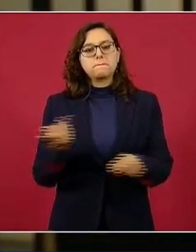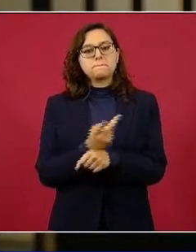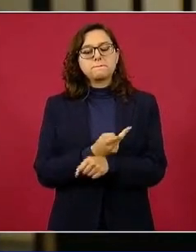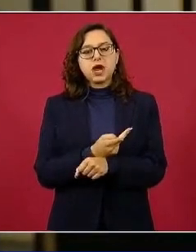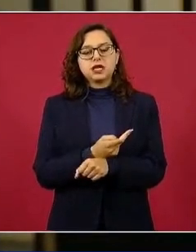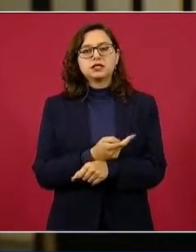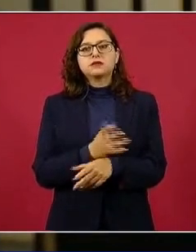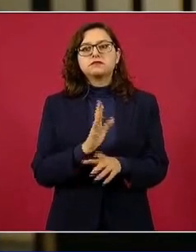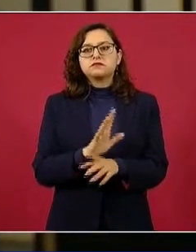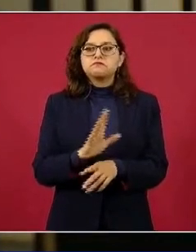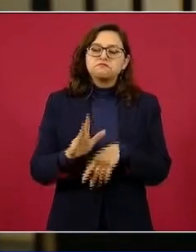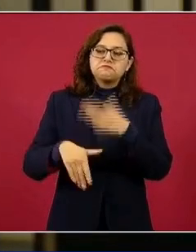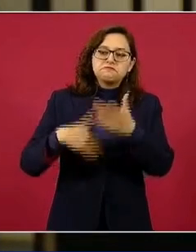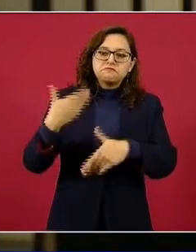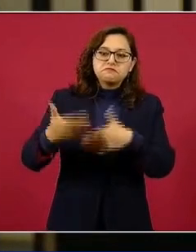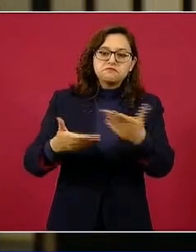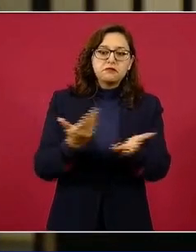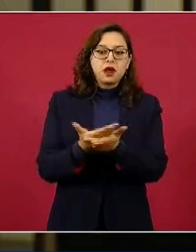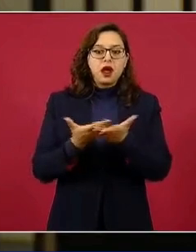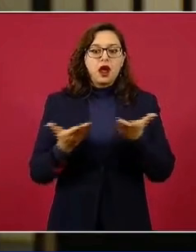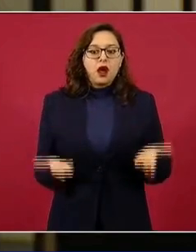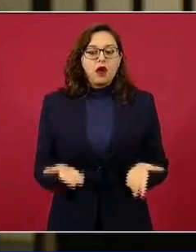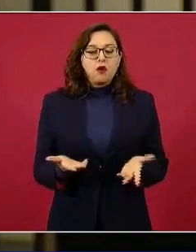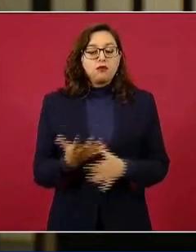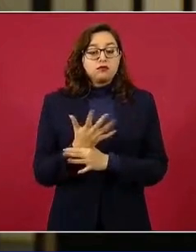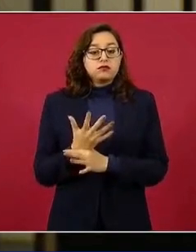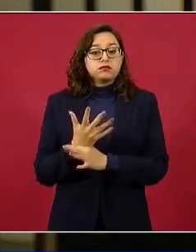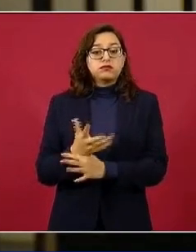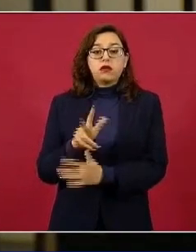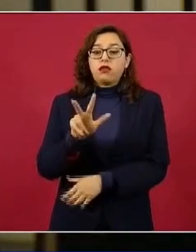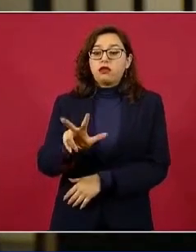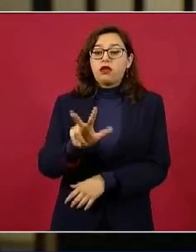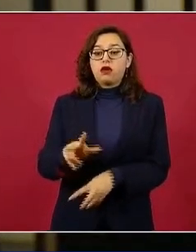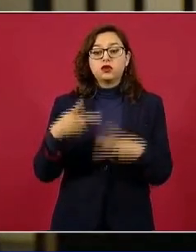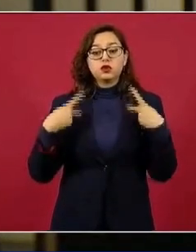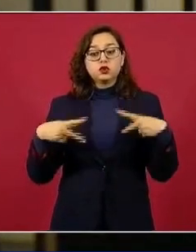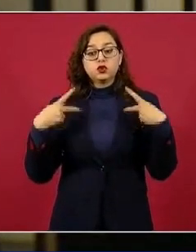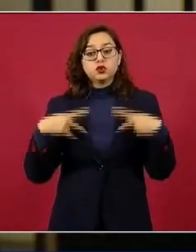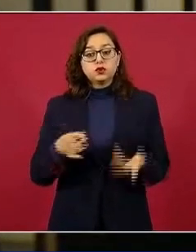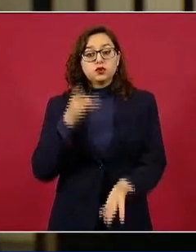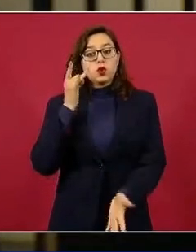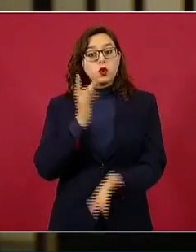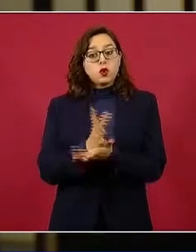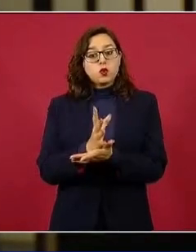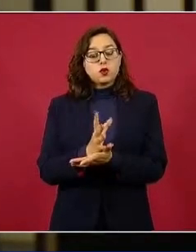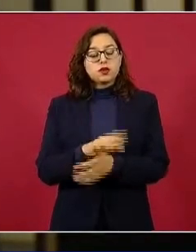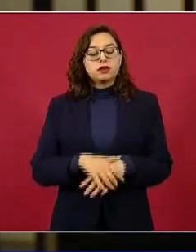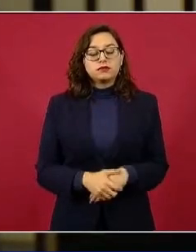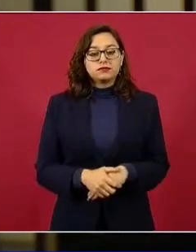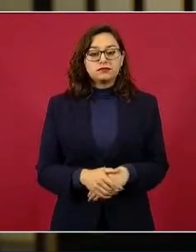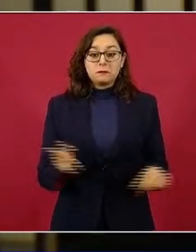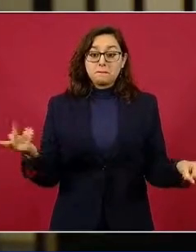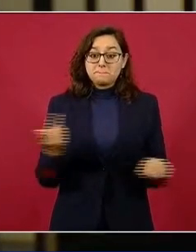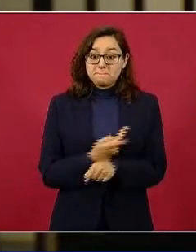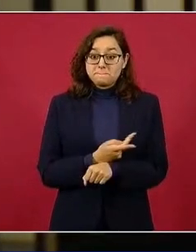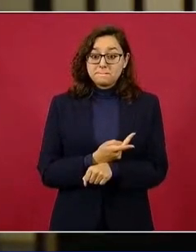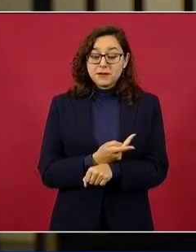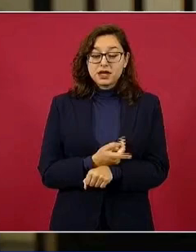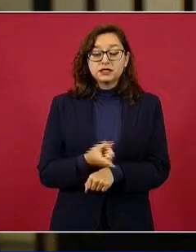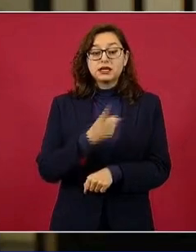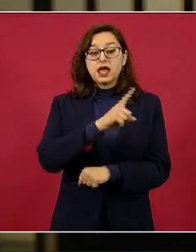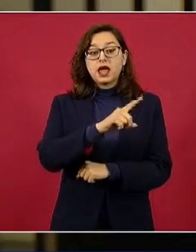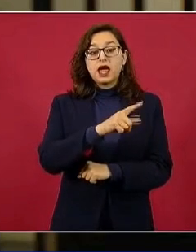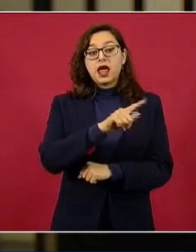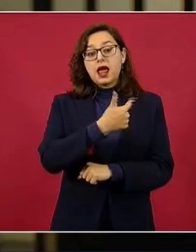beneficio de la libertad. Aquí, presidente, le traigo pruebas de que funcionarios de Genaro García Luna, que contrataron la construcción y